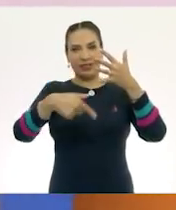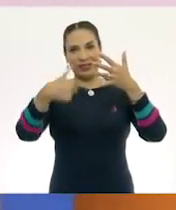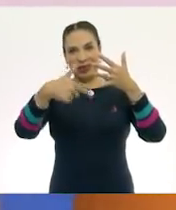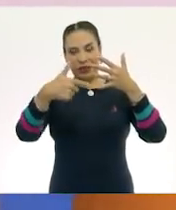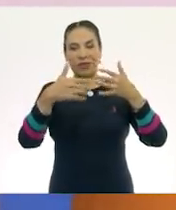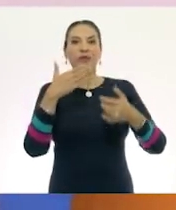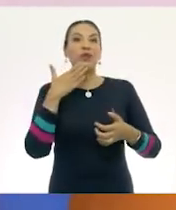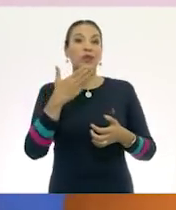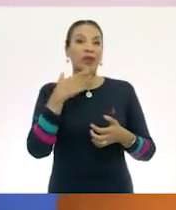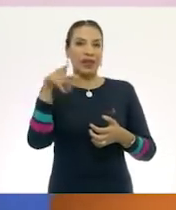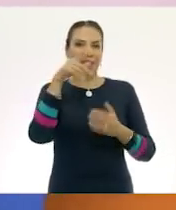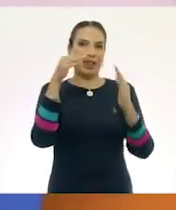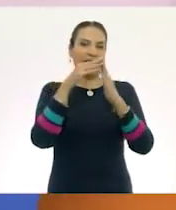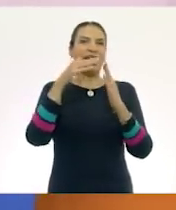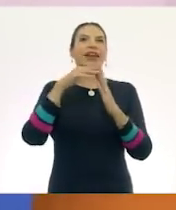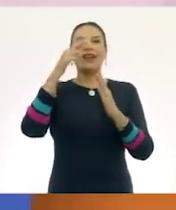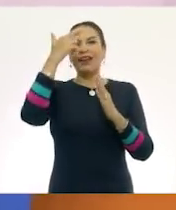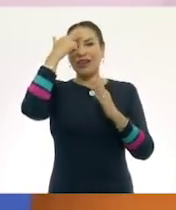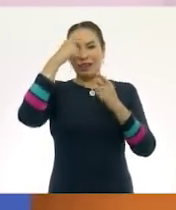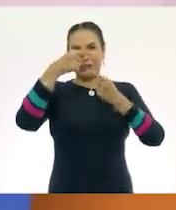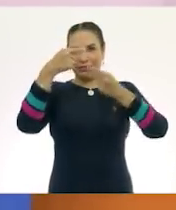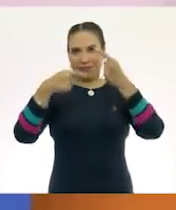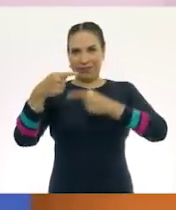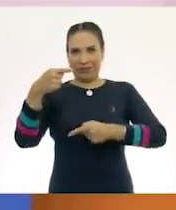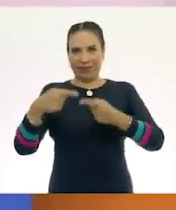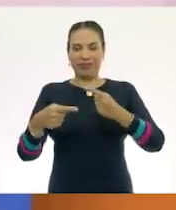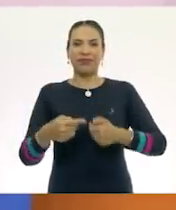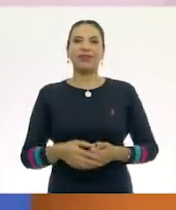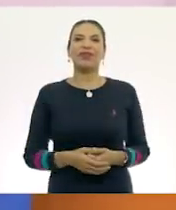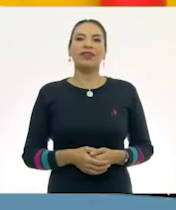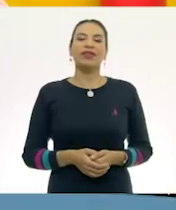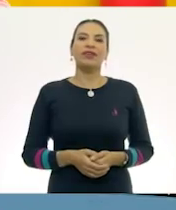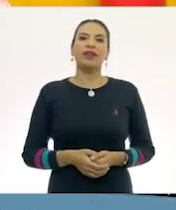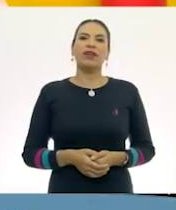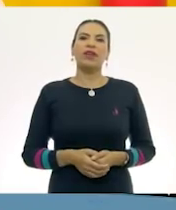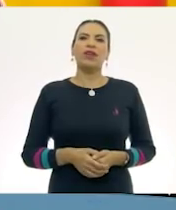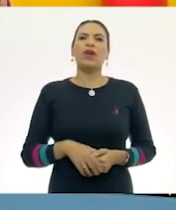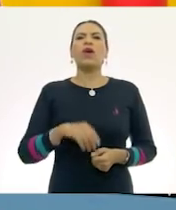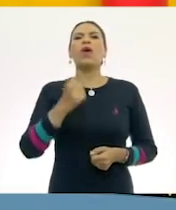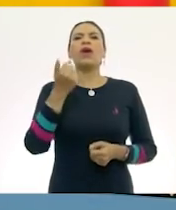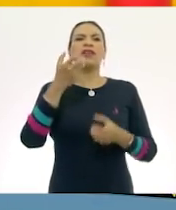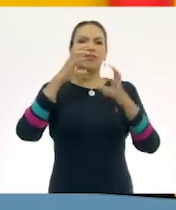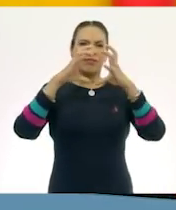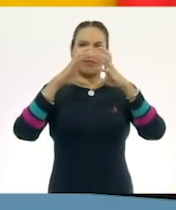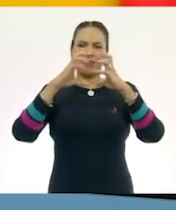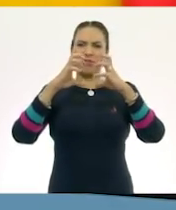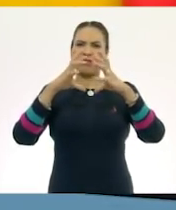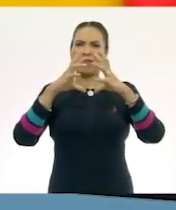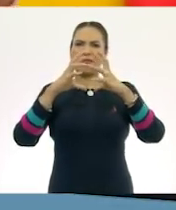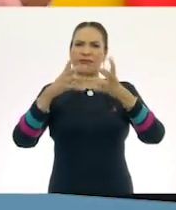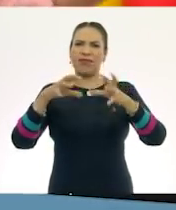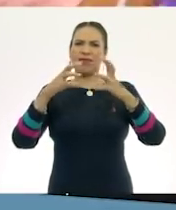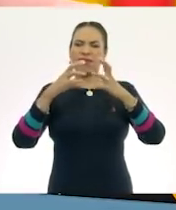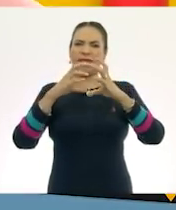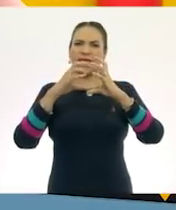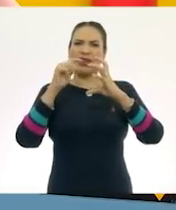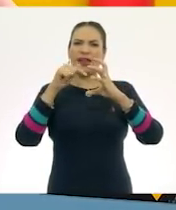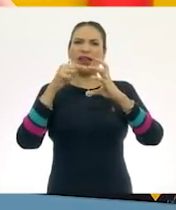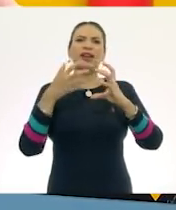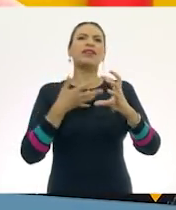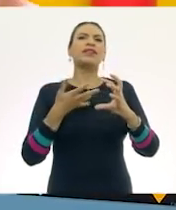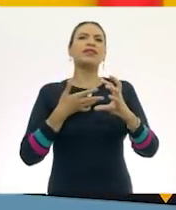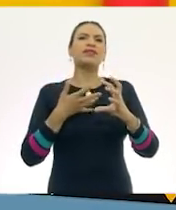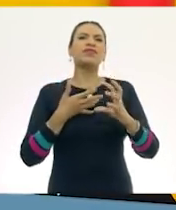bien. Allá en casa recuerda seguir la cuenta con nosotros. A ver, vamos con una pelota. Y con esta